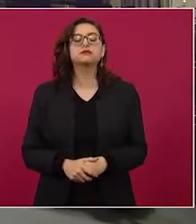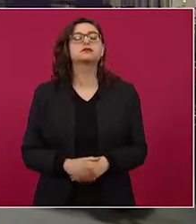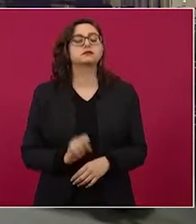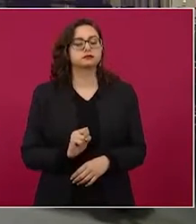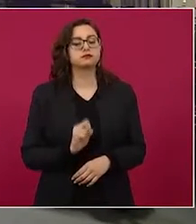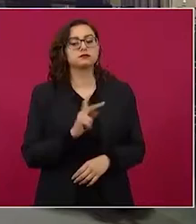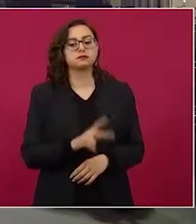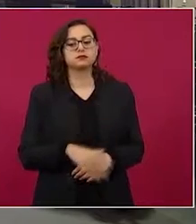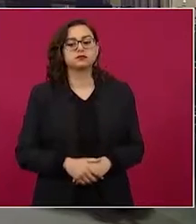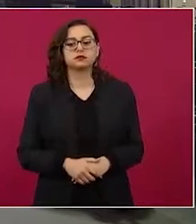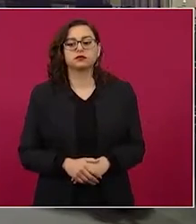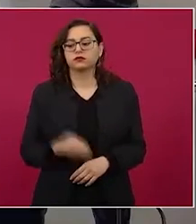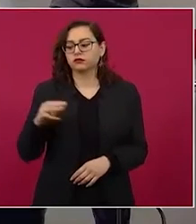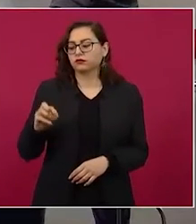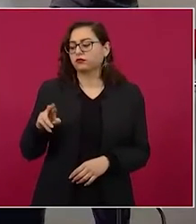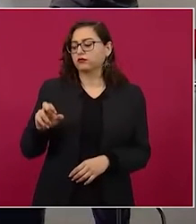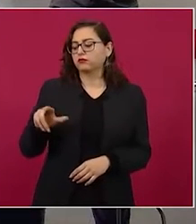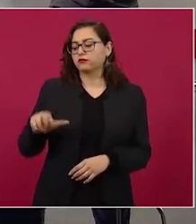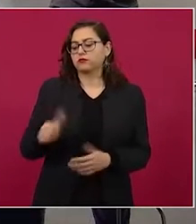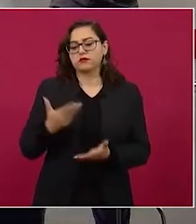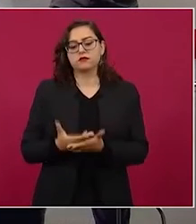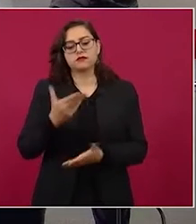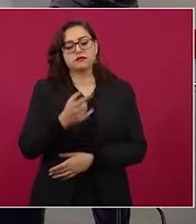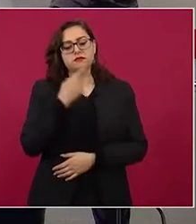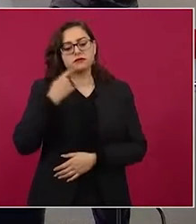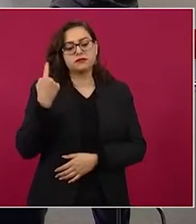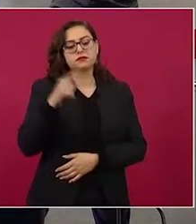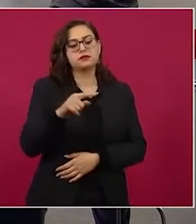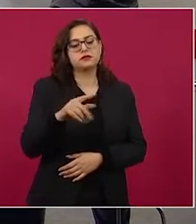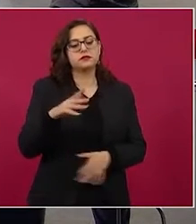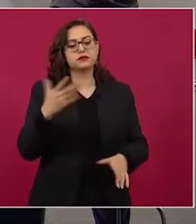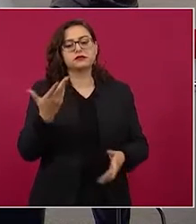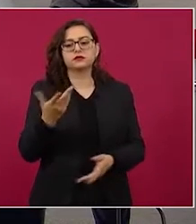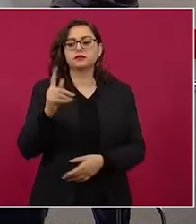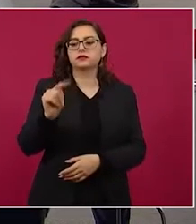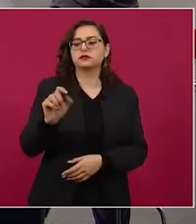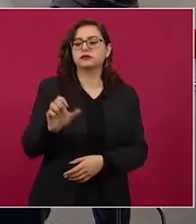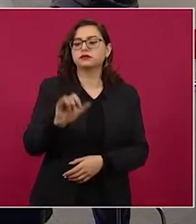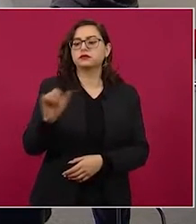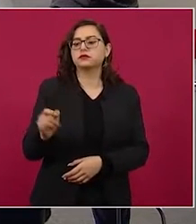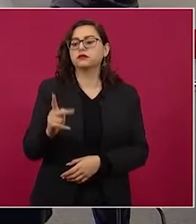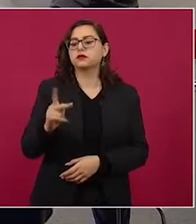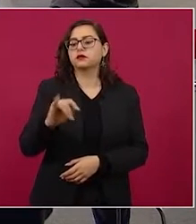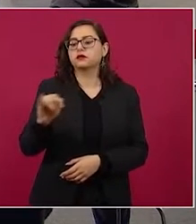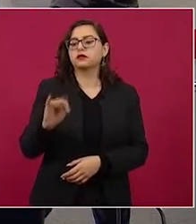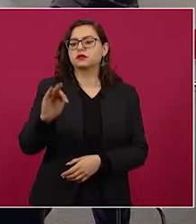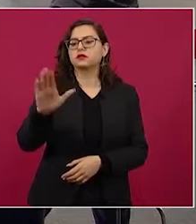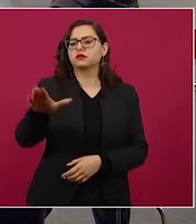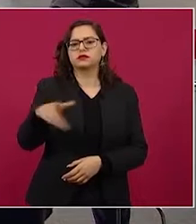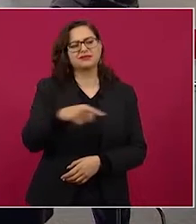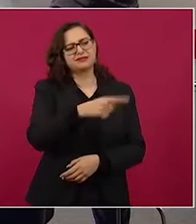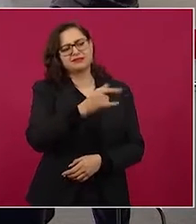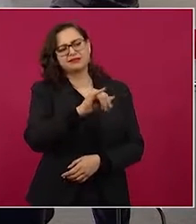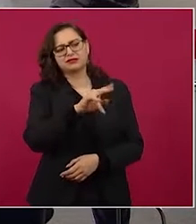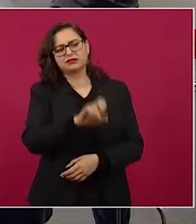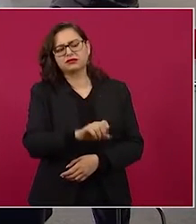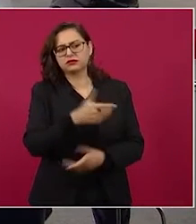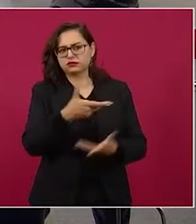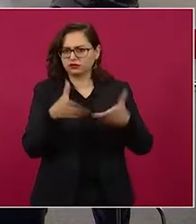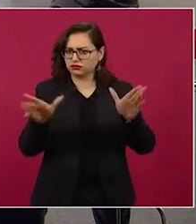postura sobre esta demanda que presenta el Partido Morena al Tribunal para que el INE pueda